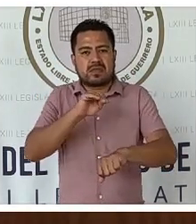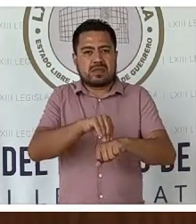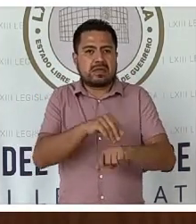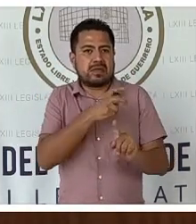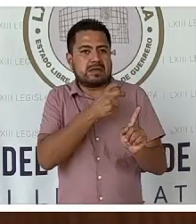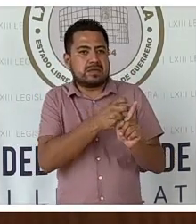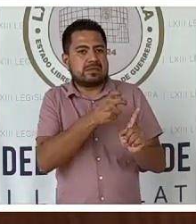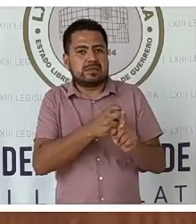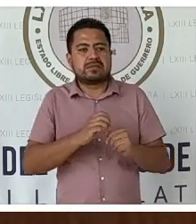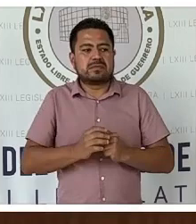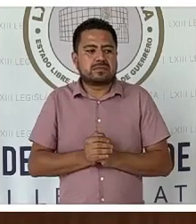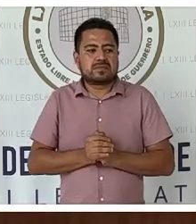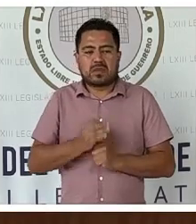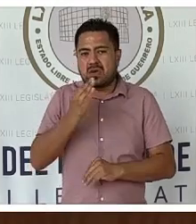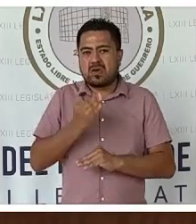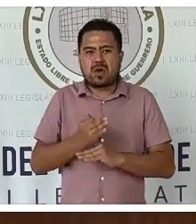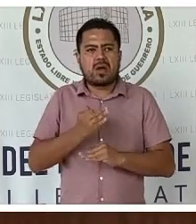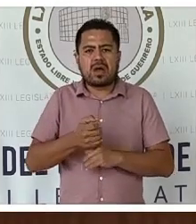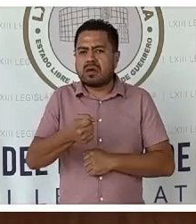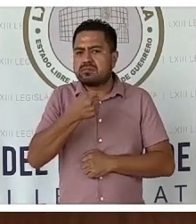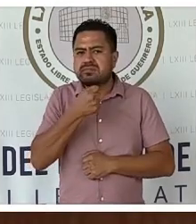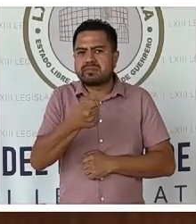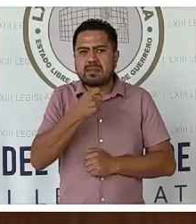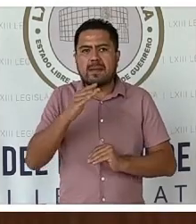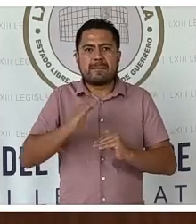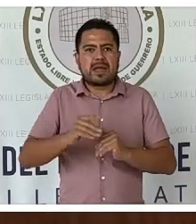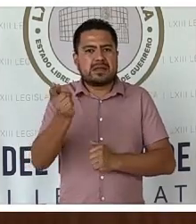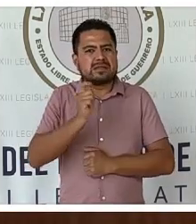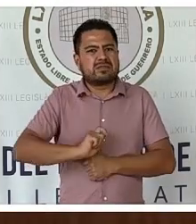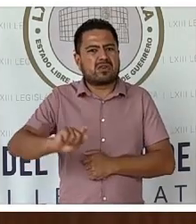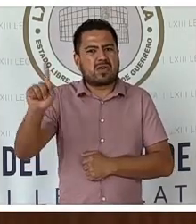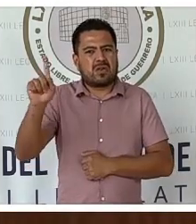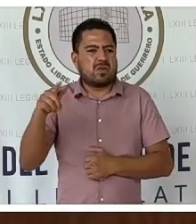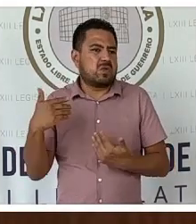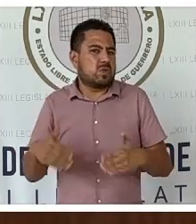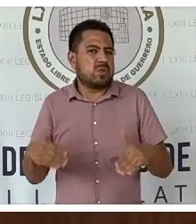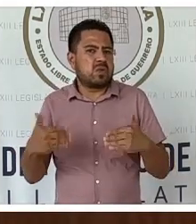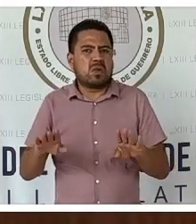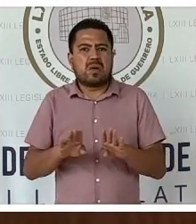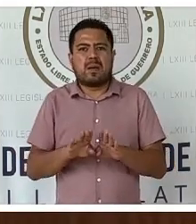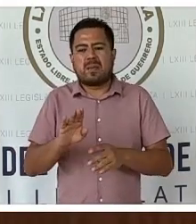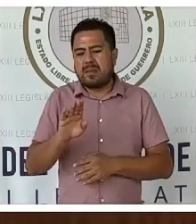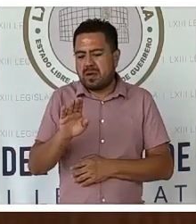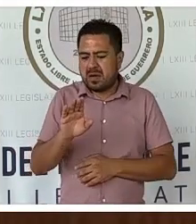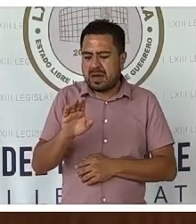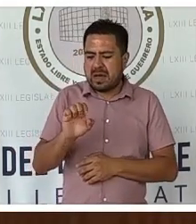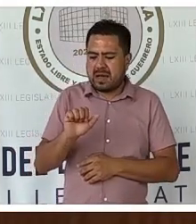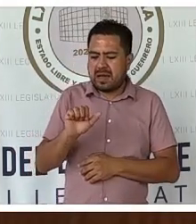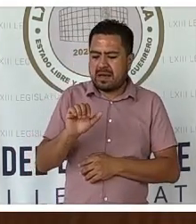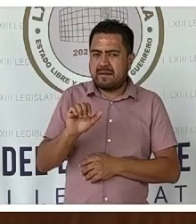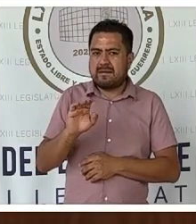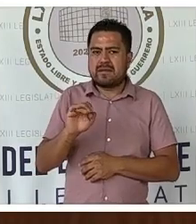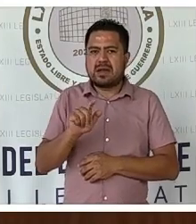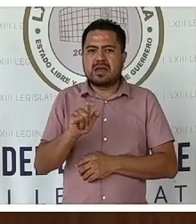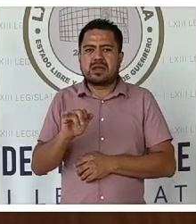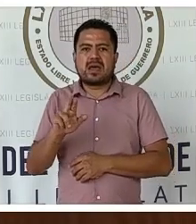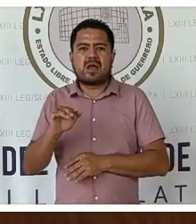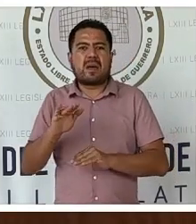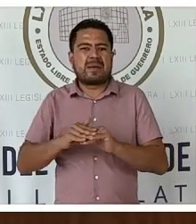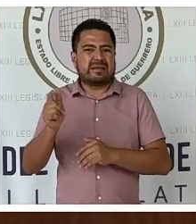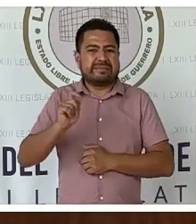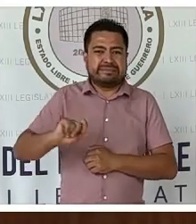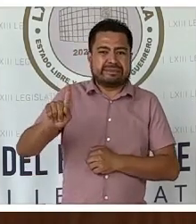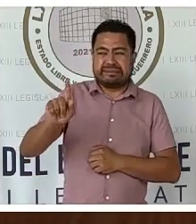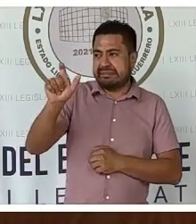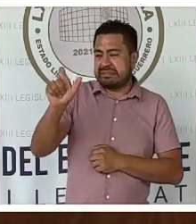Hemos tenido periodistas de gran talla como Virgilio Caballero, quien además fue diplomático,